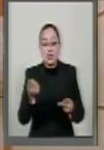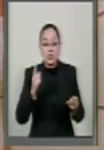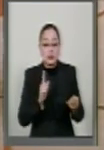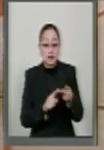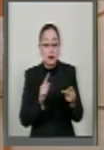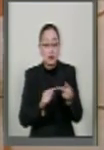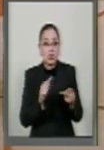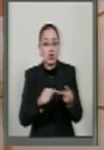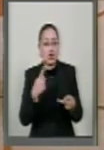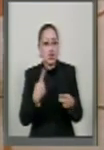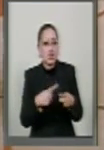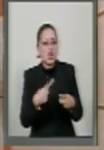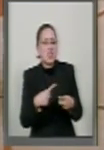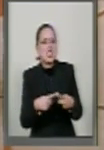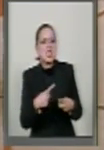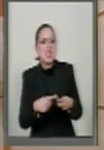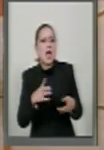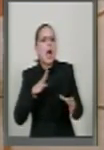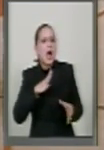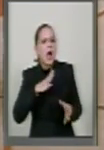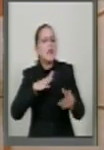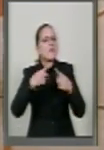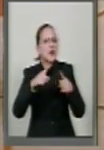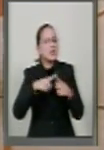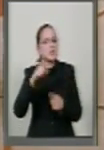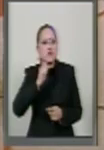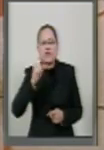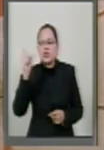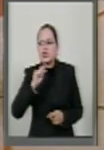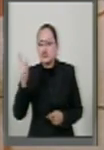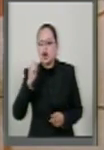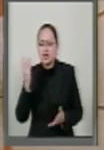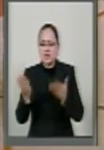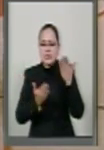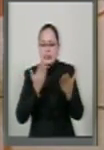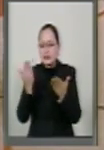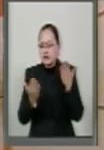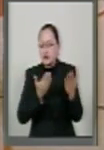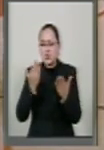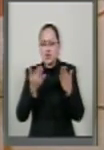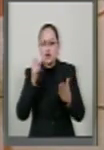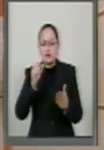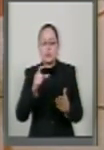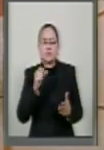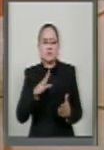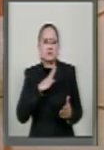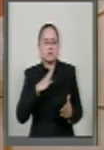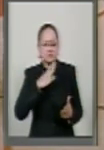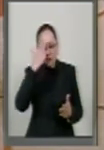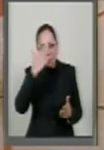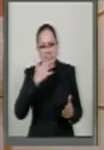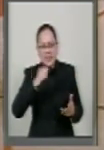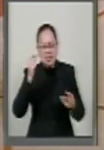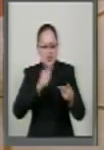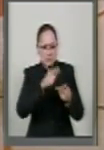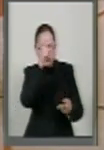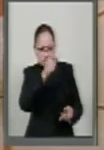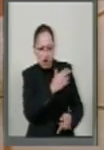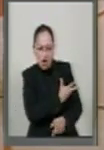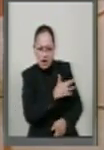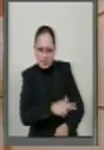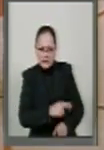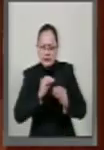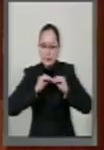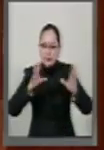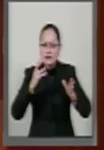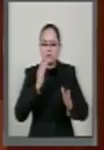caso, hoy en día existen profesionistas que se distinguen por su honorabilidad, competencia y antecedentes profesionales